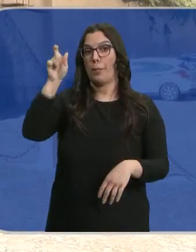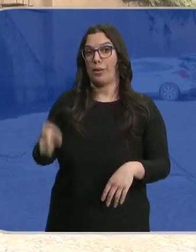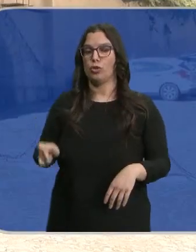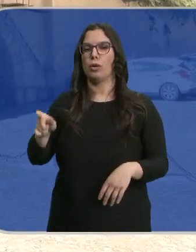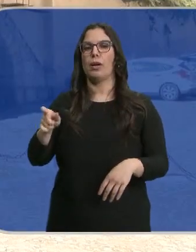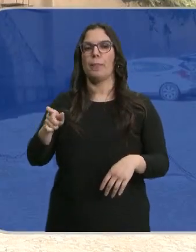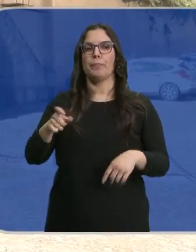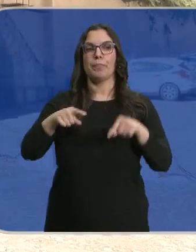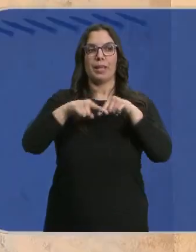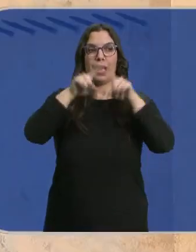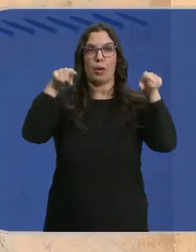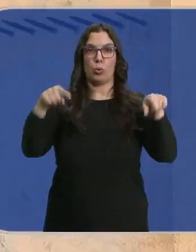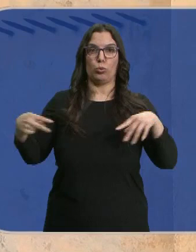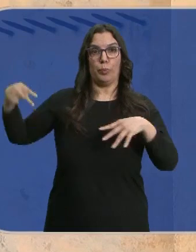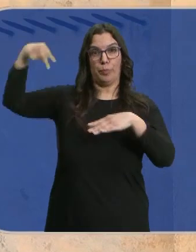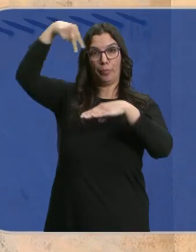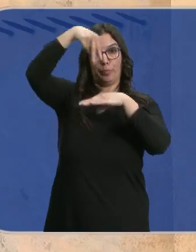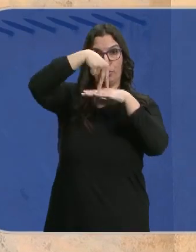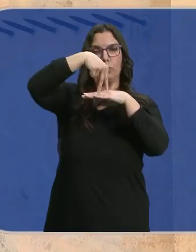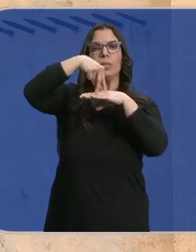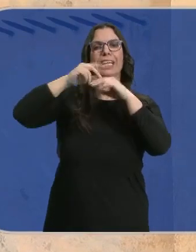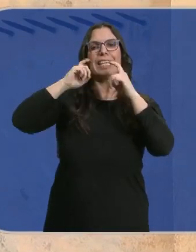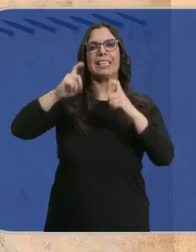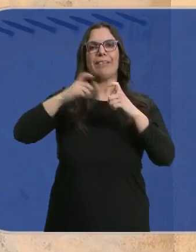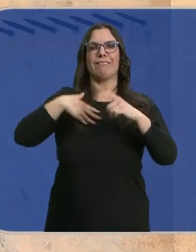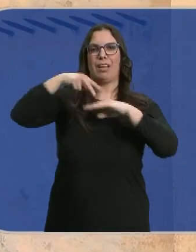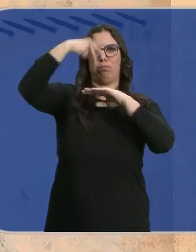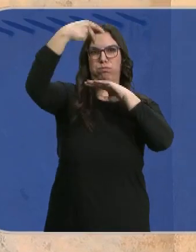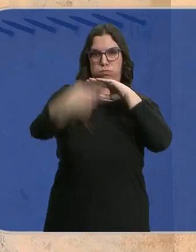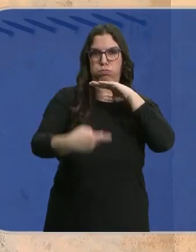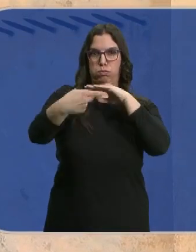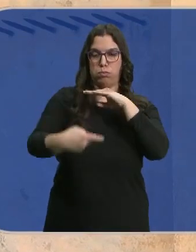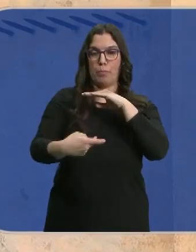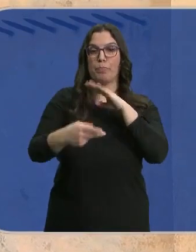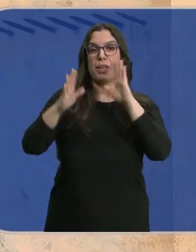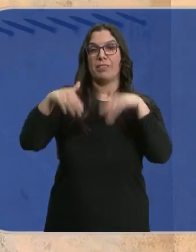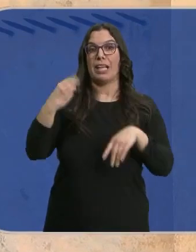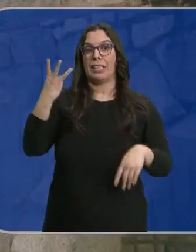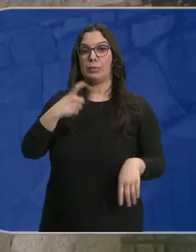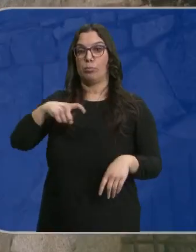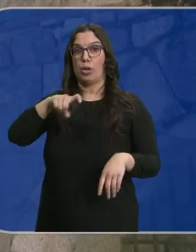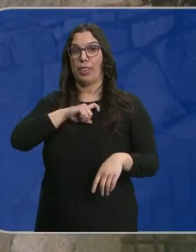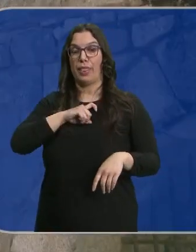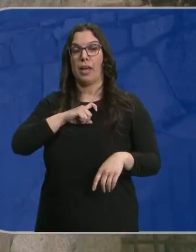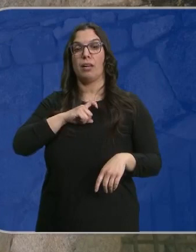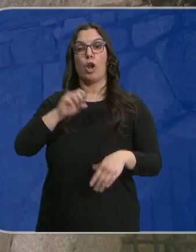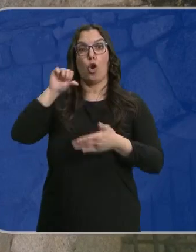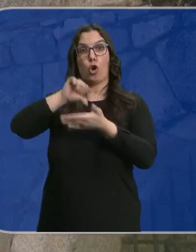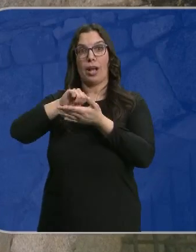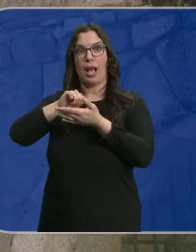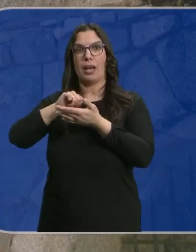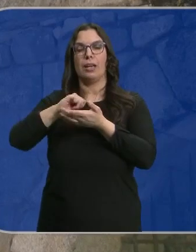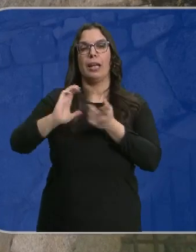accedió desde este punto a lo alto del acueducto con la intención de arrojarse al vacío. Fue reducido por tres agentes de la policía local.